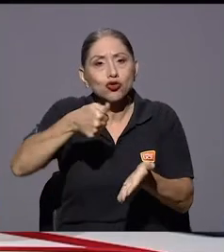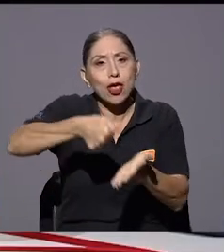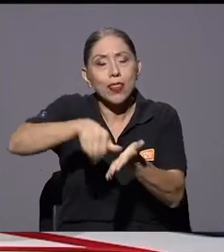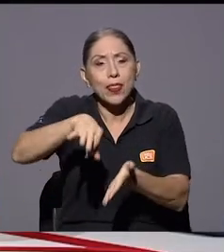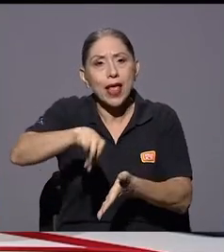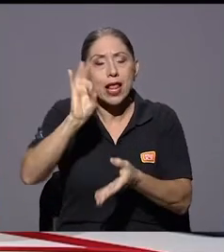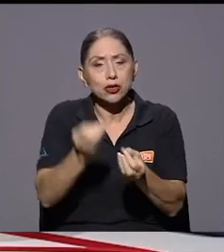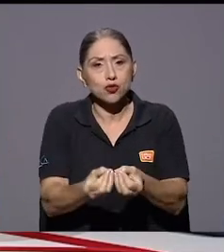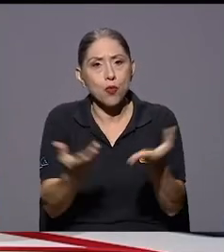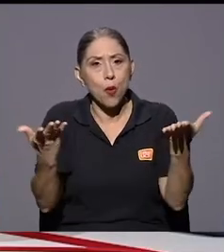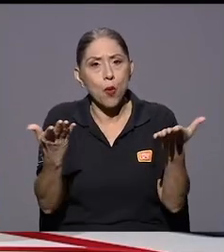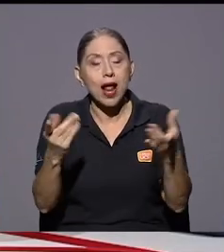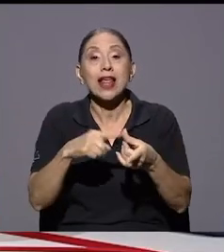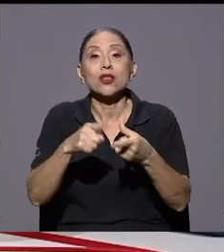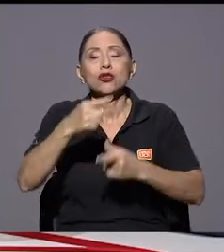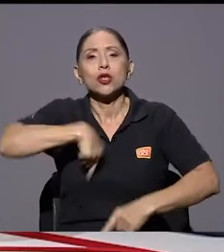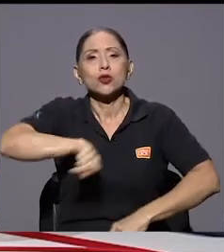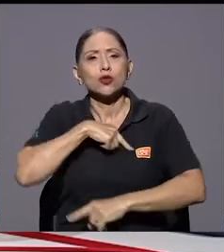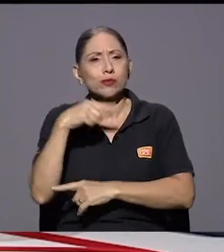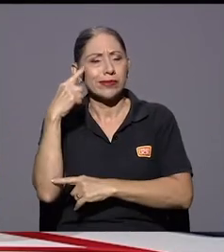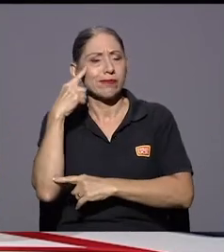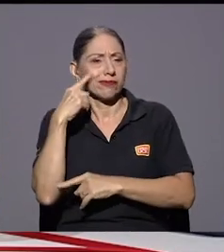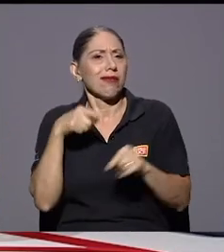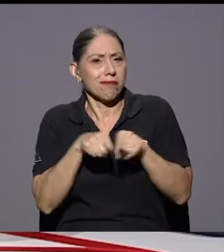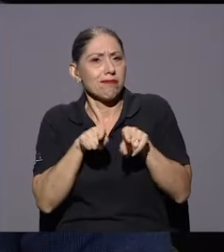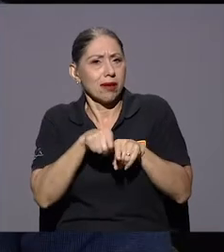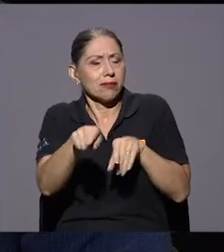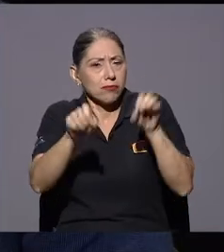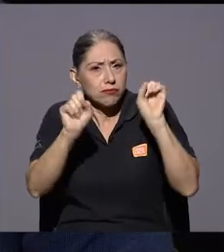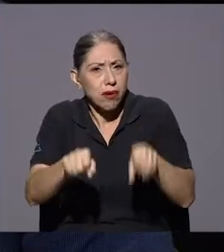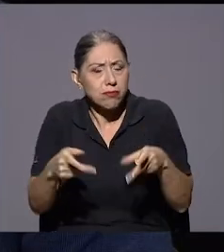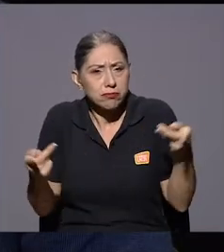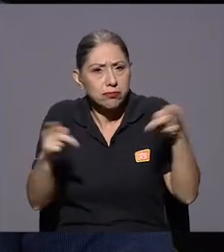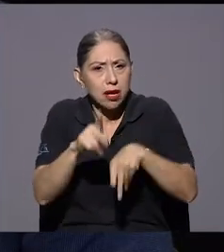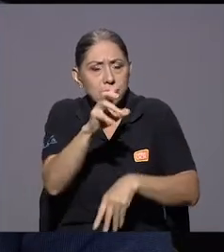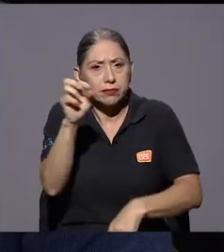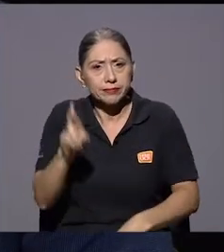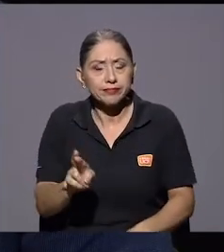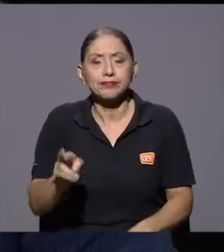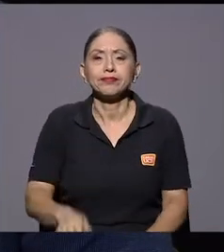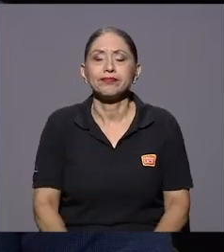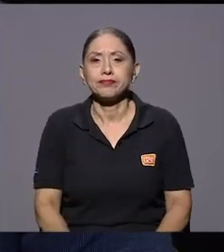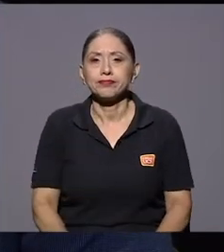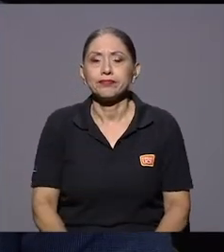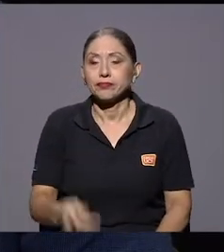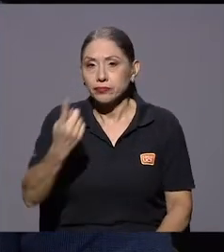nos planteamos un poco por qué no iba a pasar en Costa Rica e hicimos una apuesta